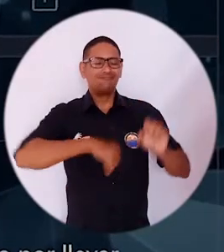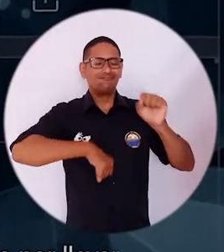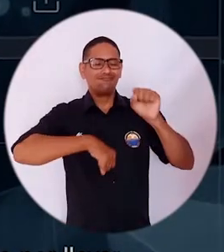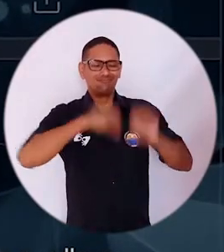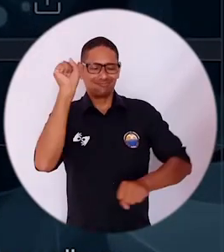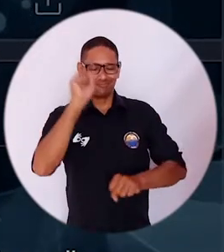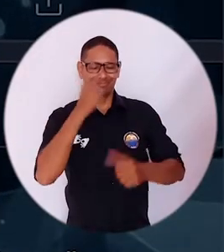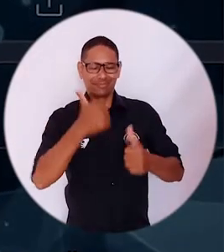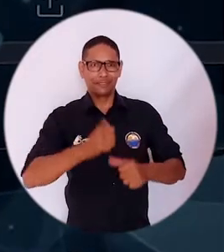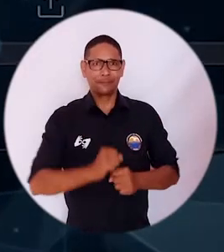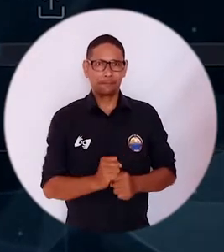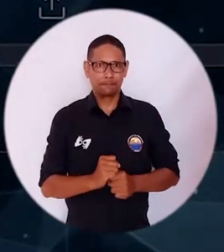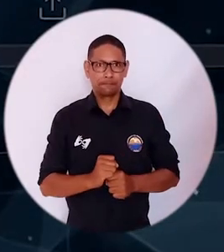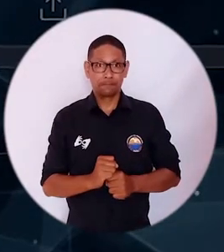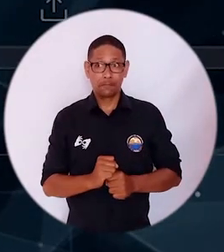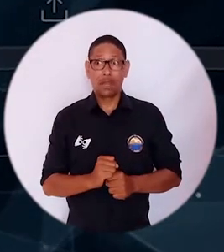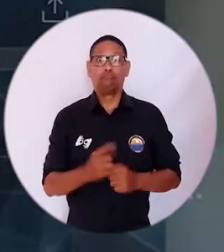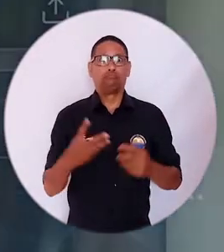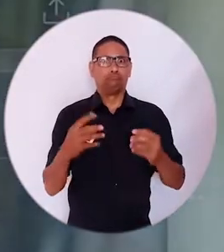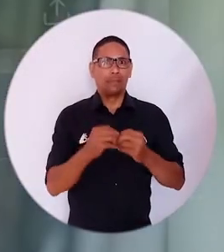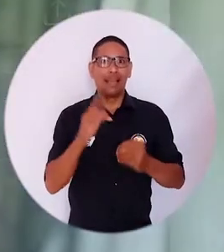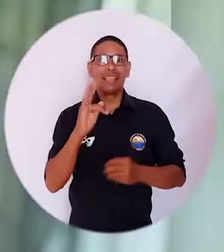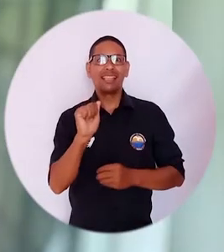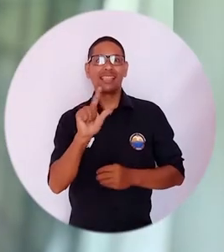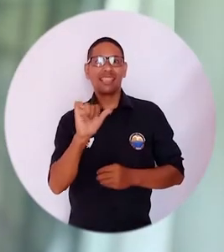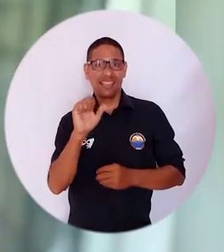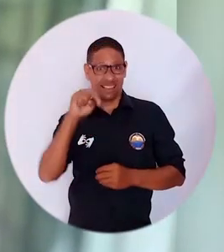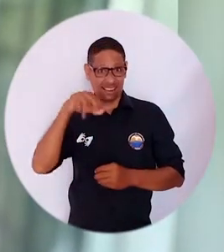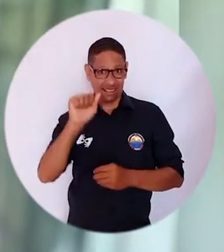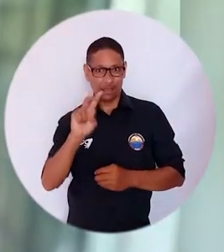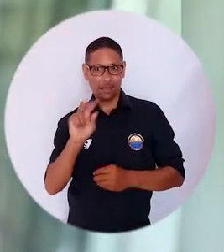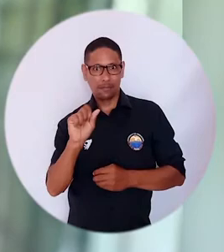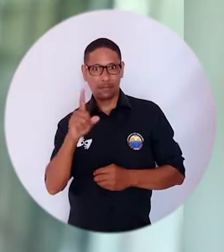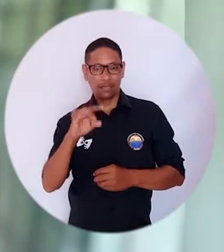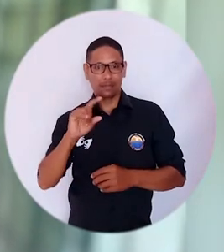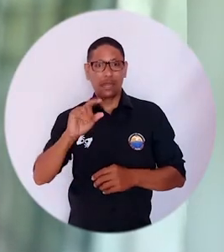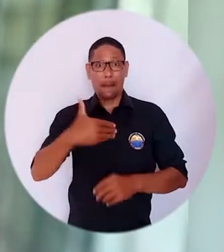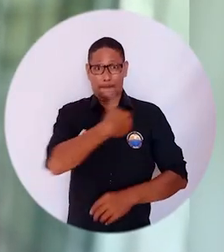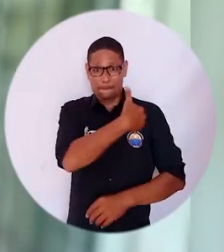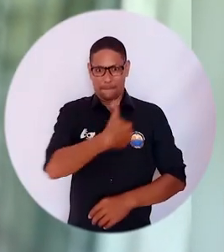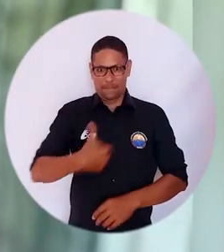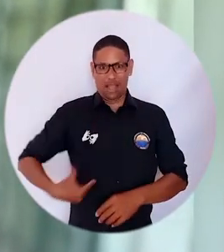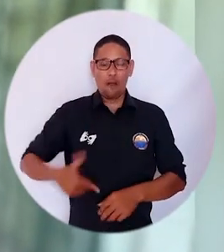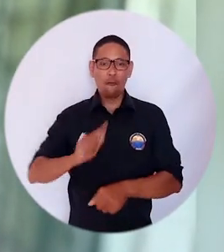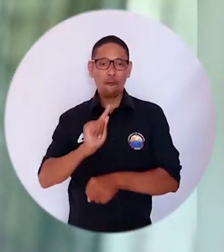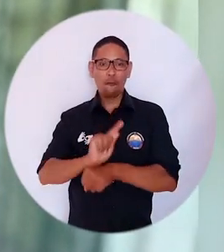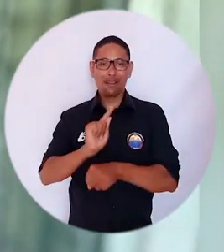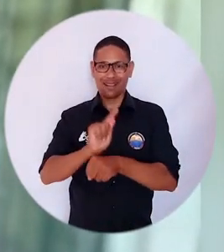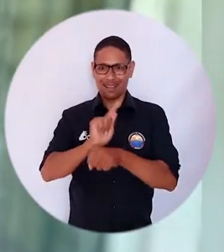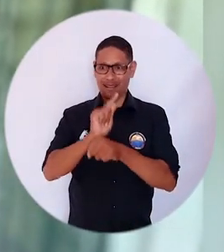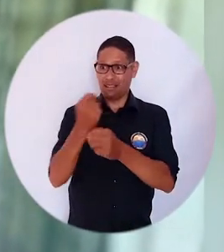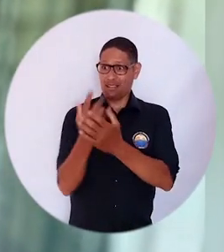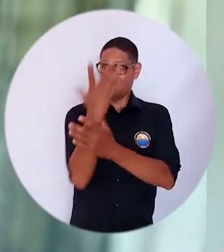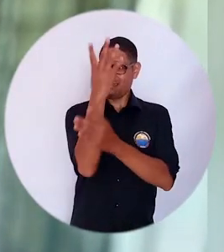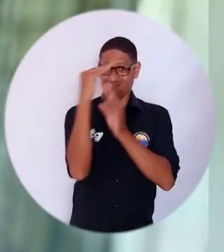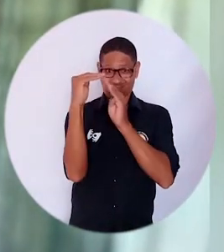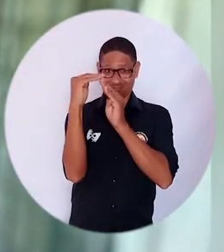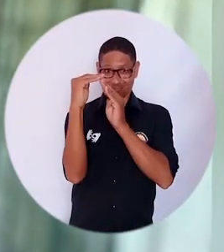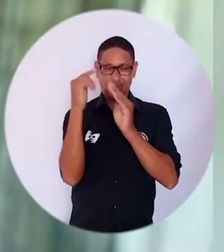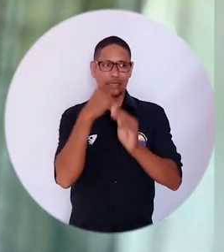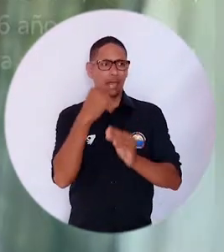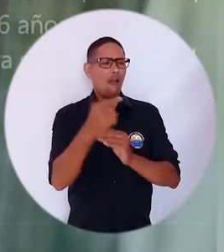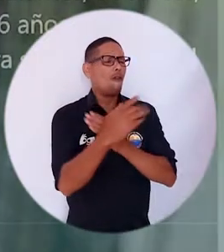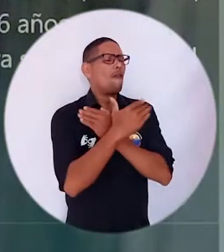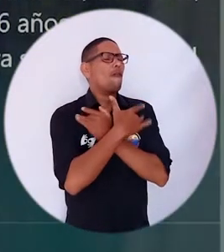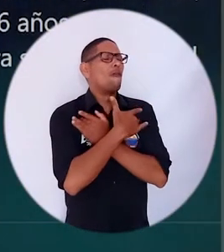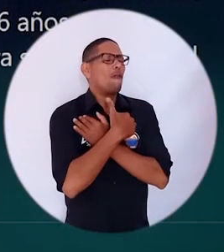comunidad universitaria por este logro institucional. Figuras de la vida pública como Taliana Vargas Carrillo, presidenta de la Fundación Casa en el